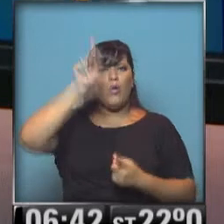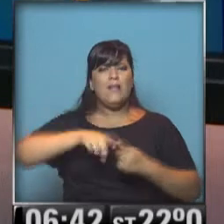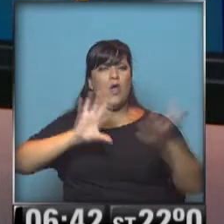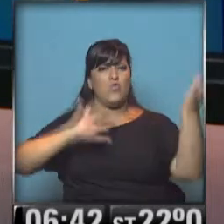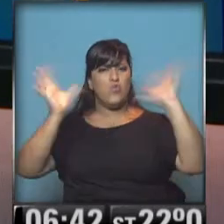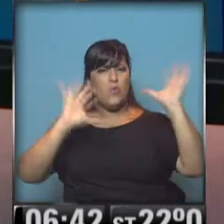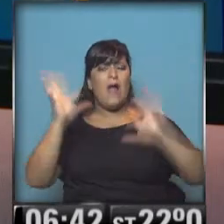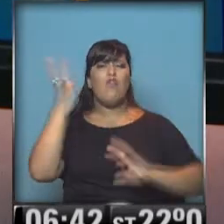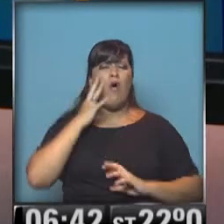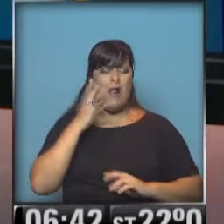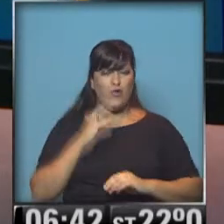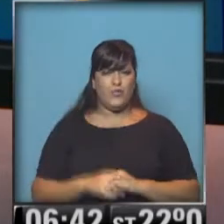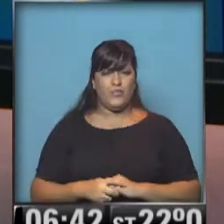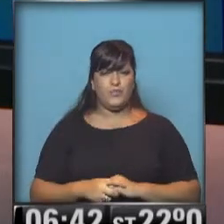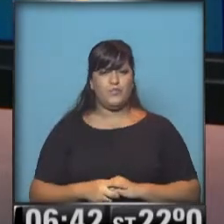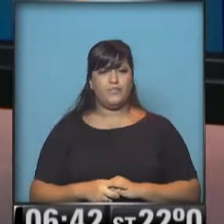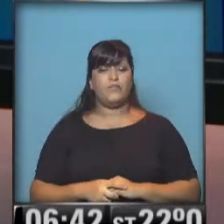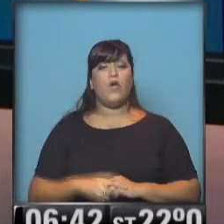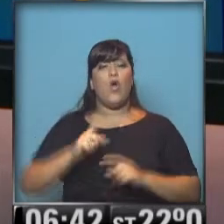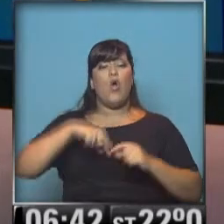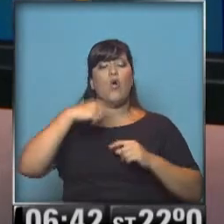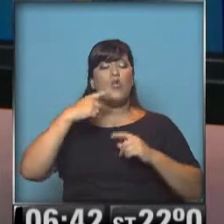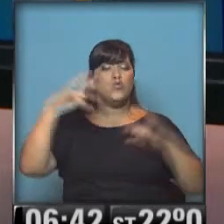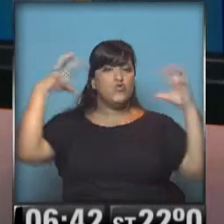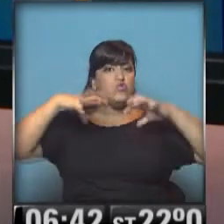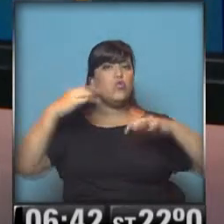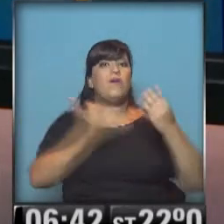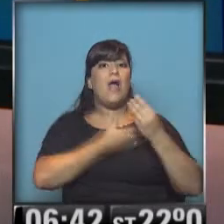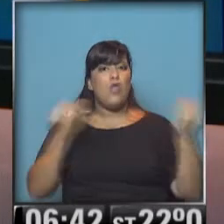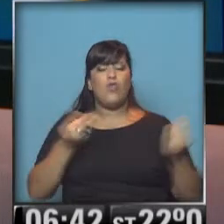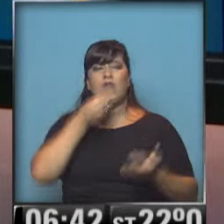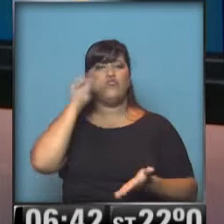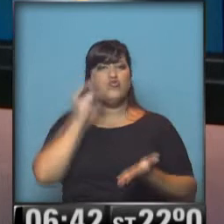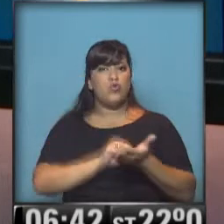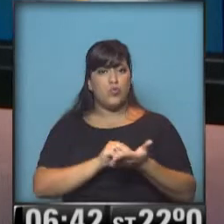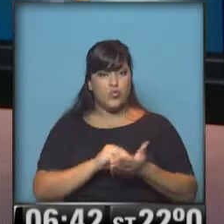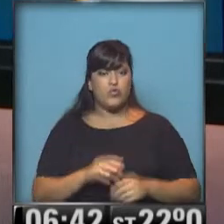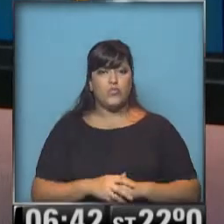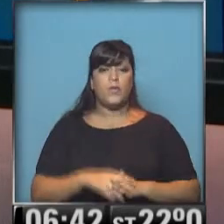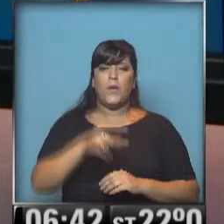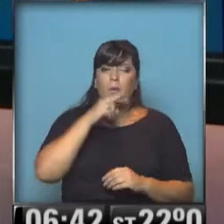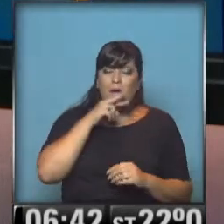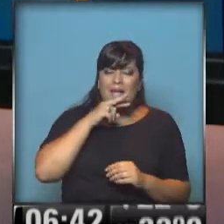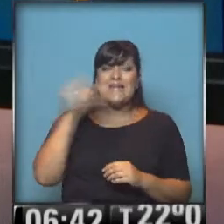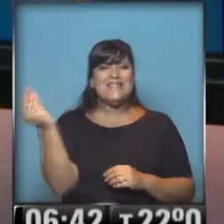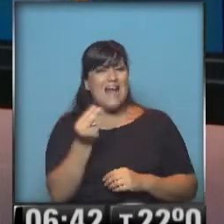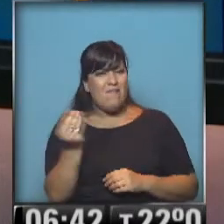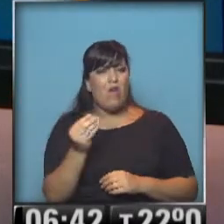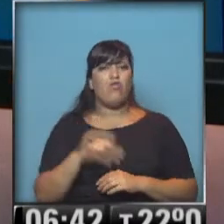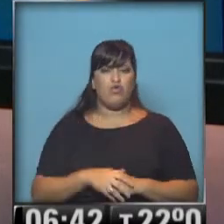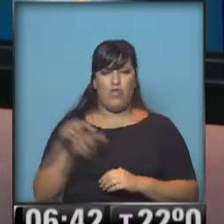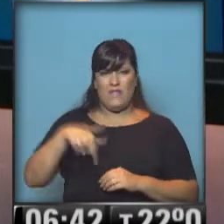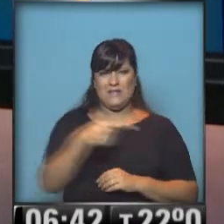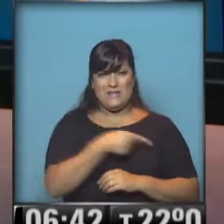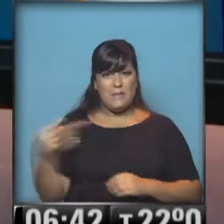algo a parcialmente nublado. Las próximas lluvias en el oeste de Chubut las estamos esperando entre viernes y sábado de esta